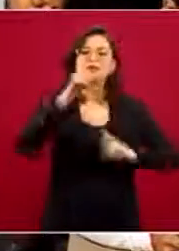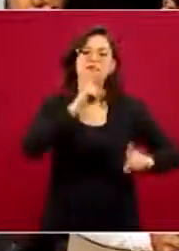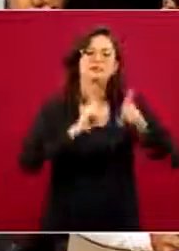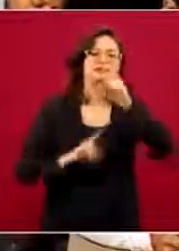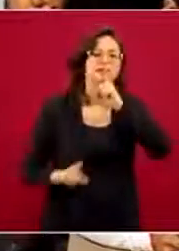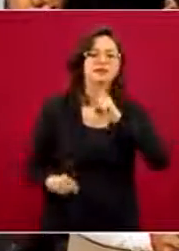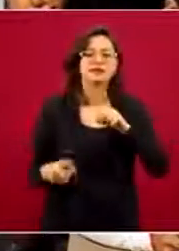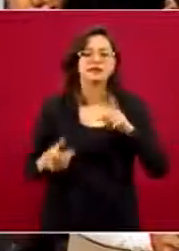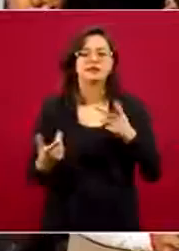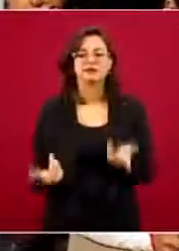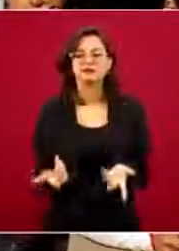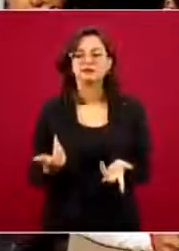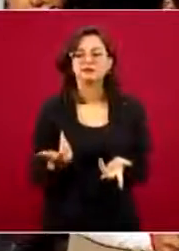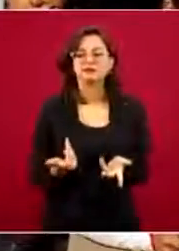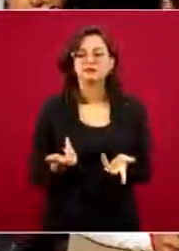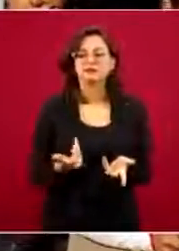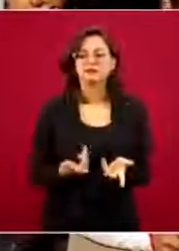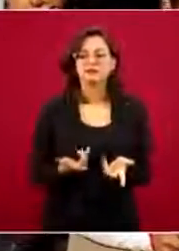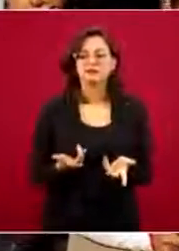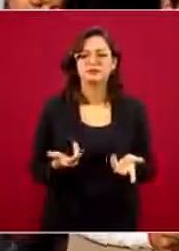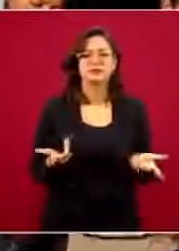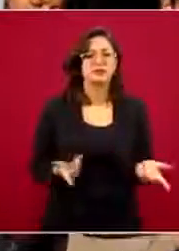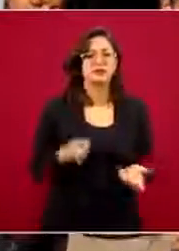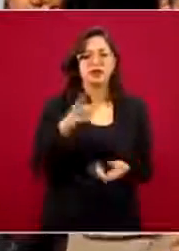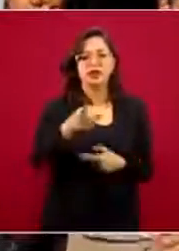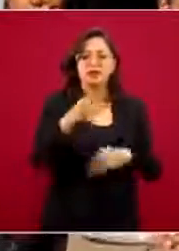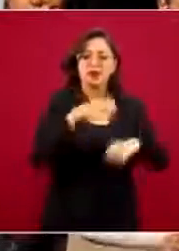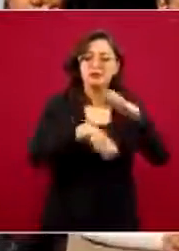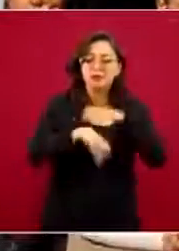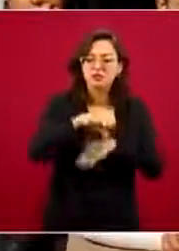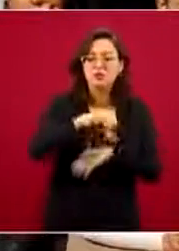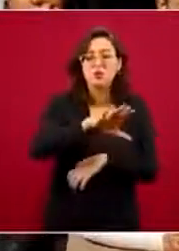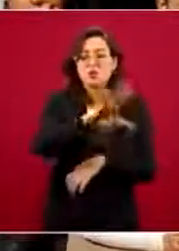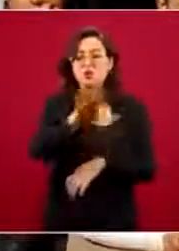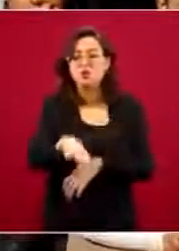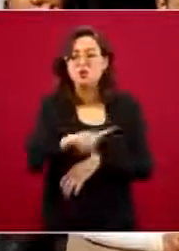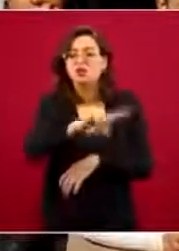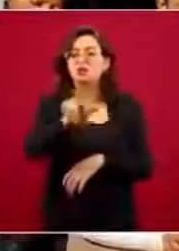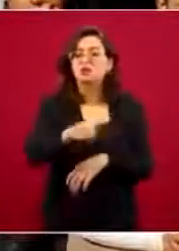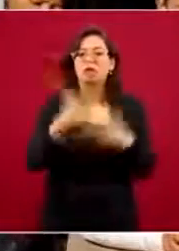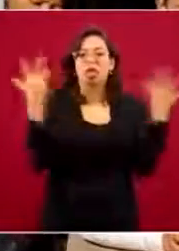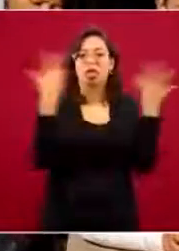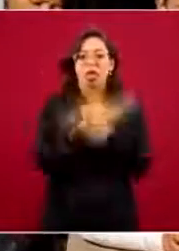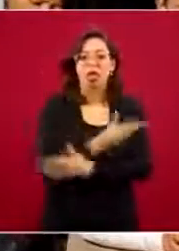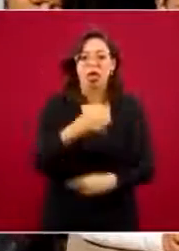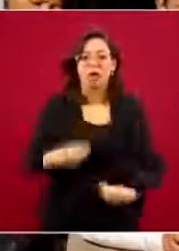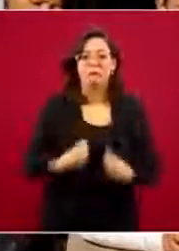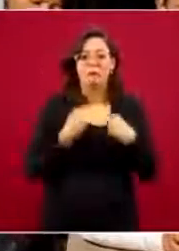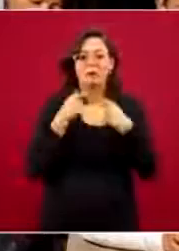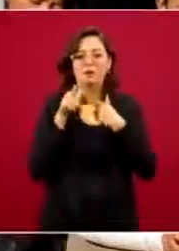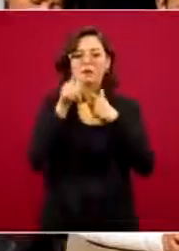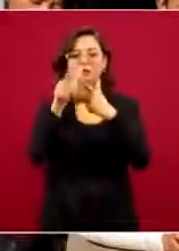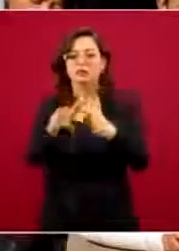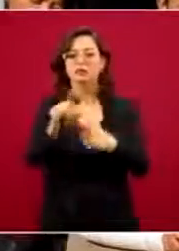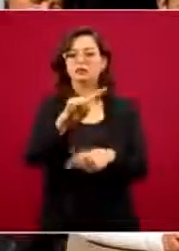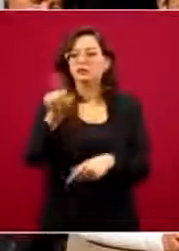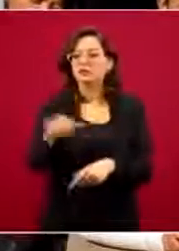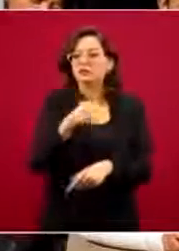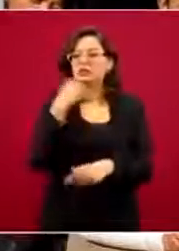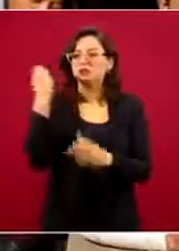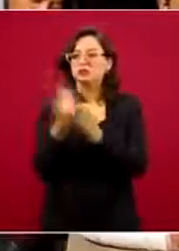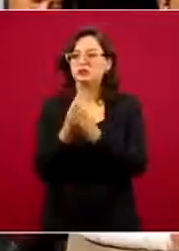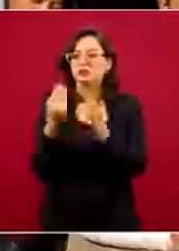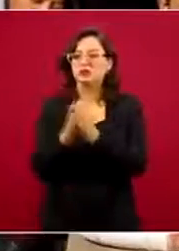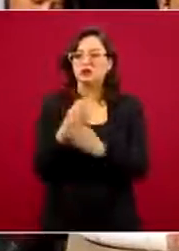Y además mataron a un empresario, lo resucitaron, dijeron que se acababan las clases, no fue mentira. Y